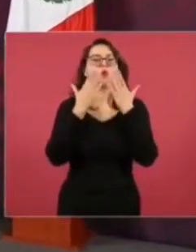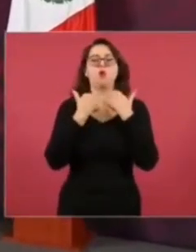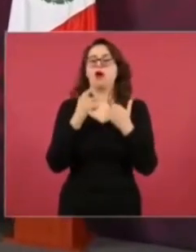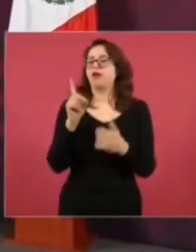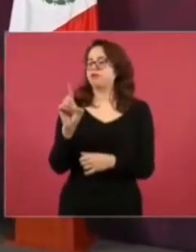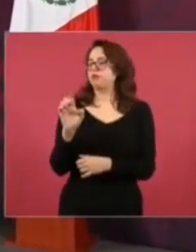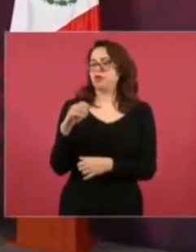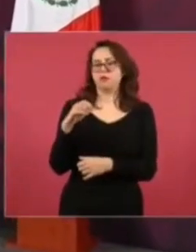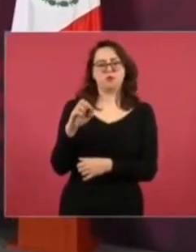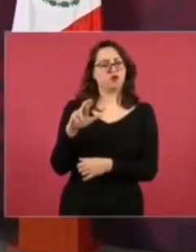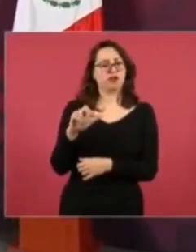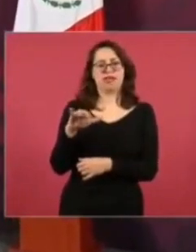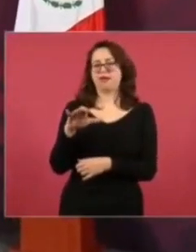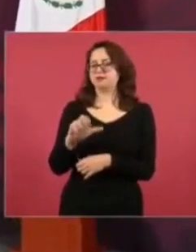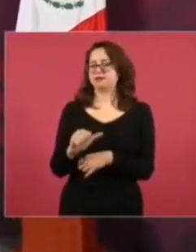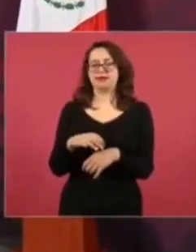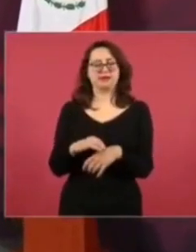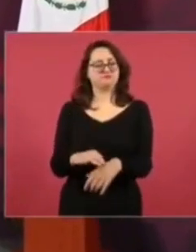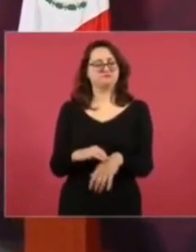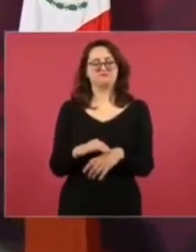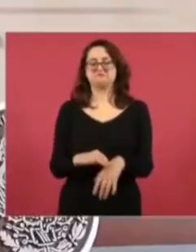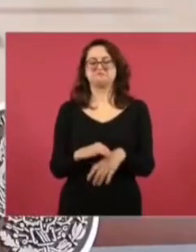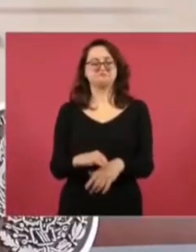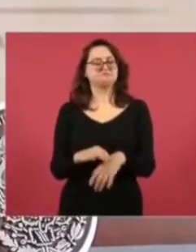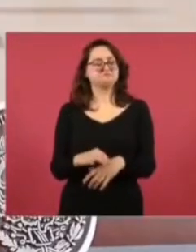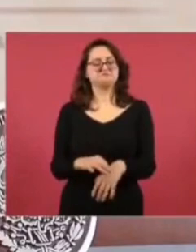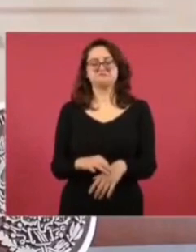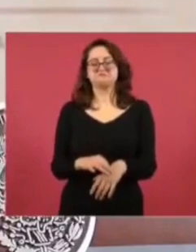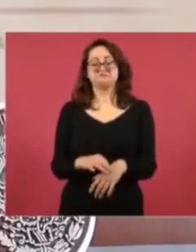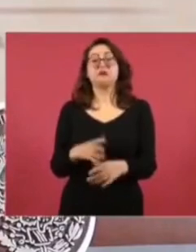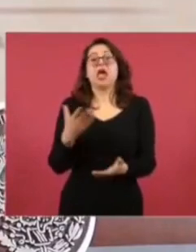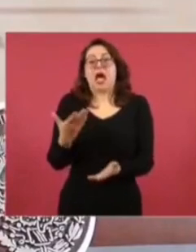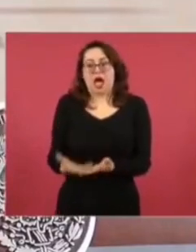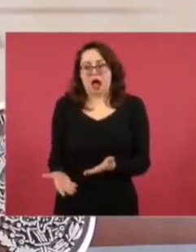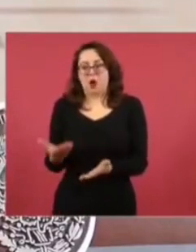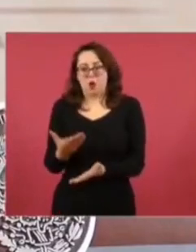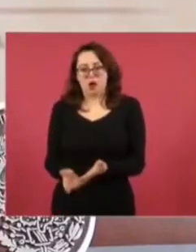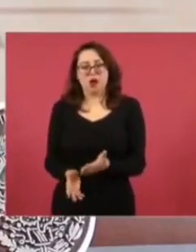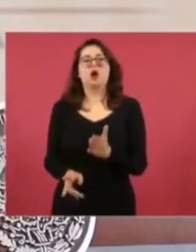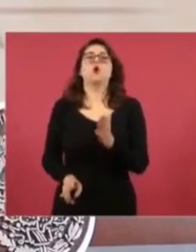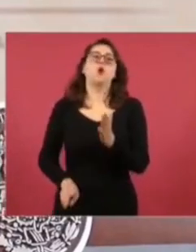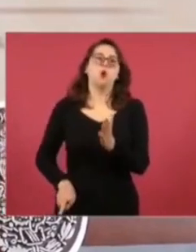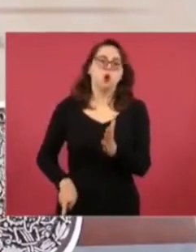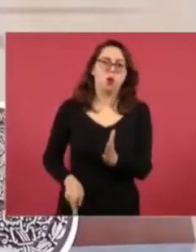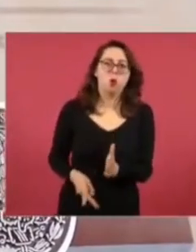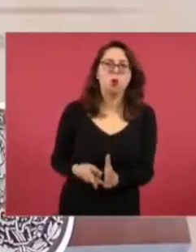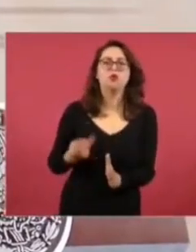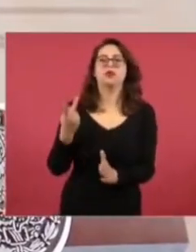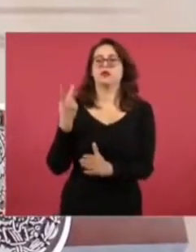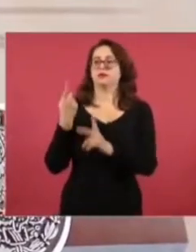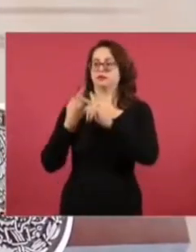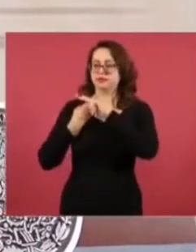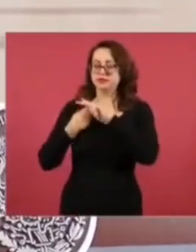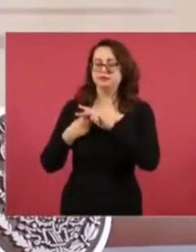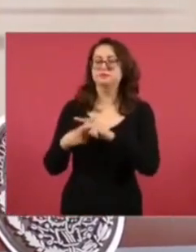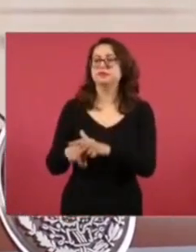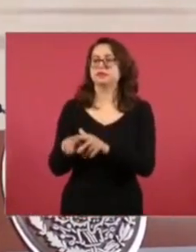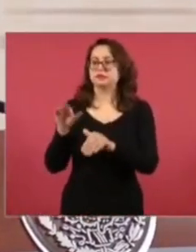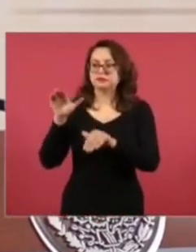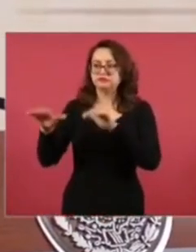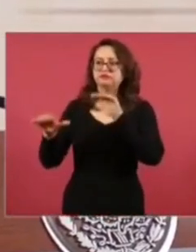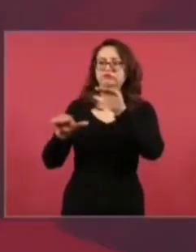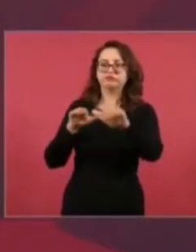también recientemente lo que se